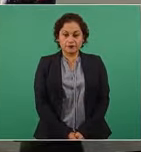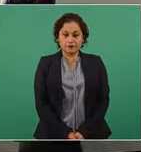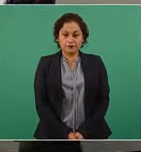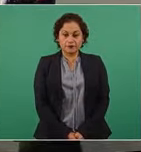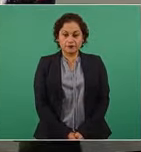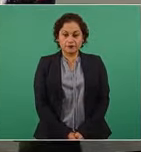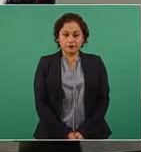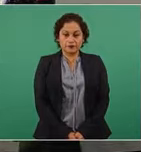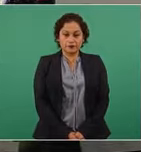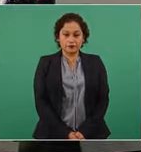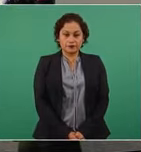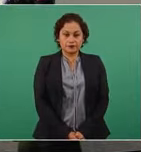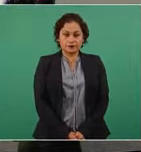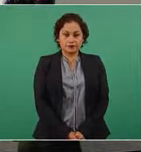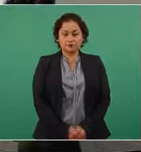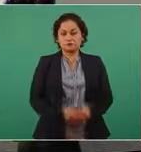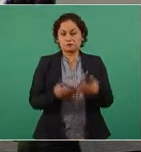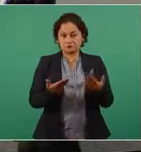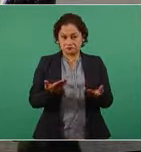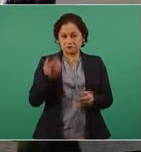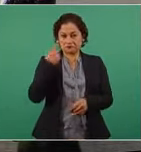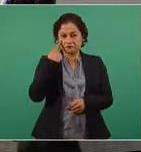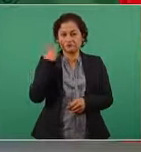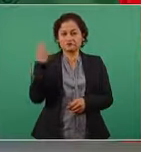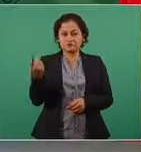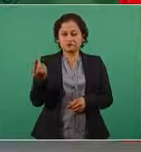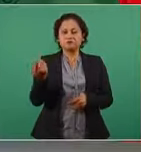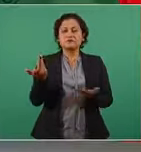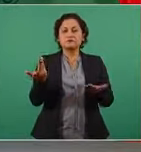Entonces, la variación de